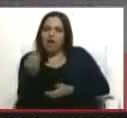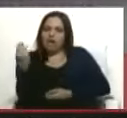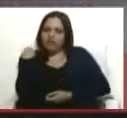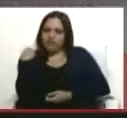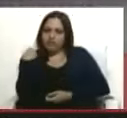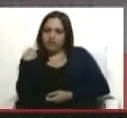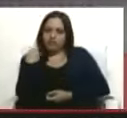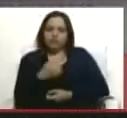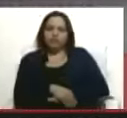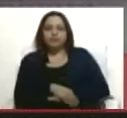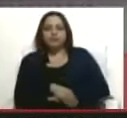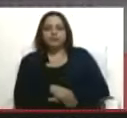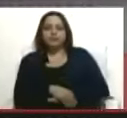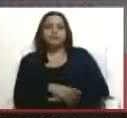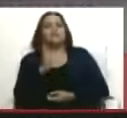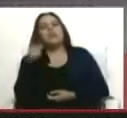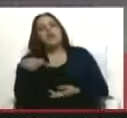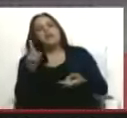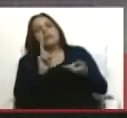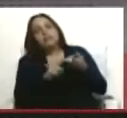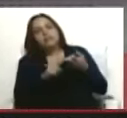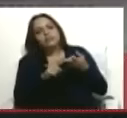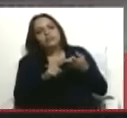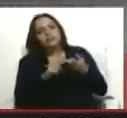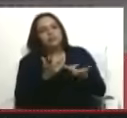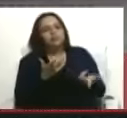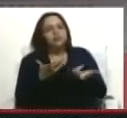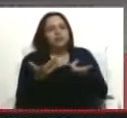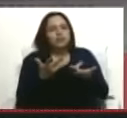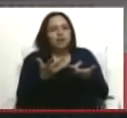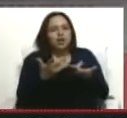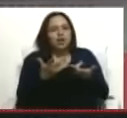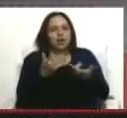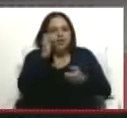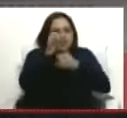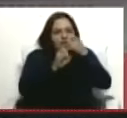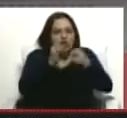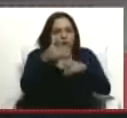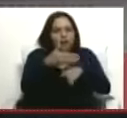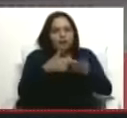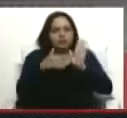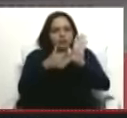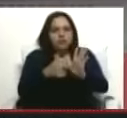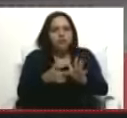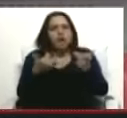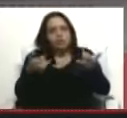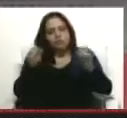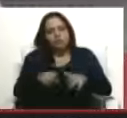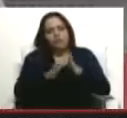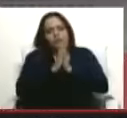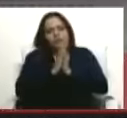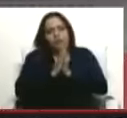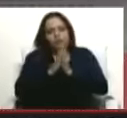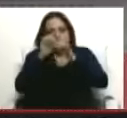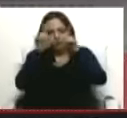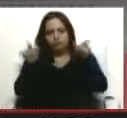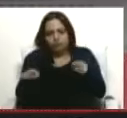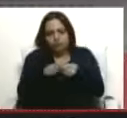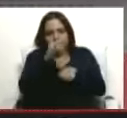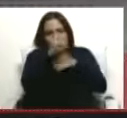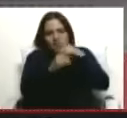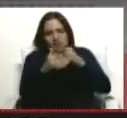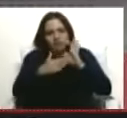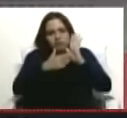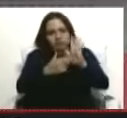fiscal. Así va a ser. También quería comentarle a propósito de unas imágenes que rodamos hace poco, y que ahora sí le voy a pedir al director que las coloque, porque también